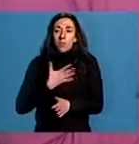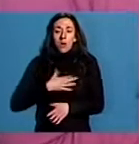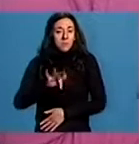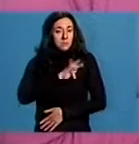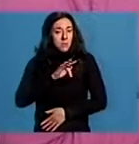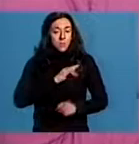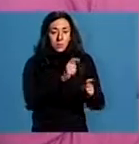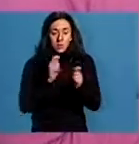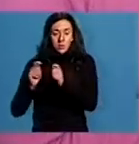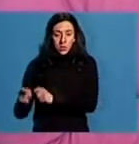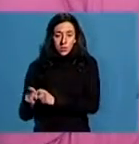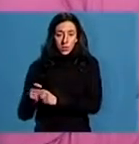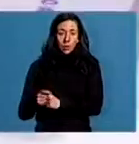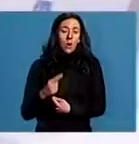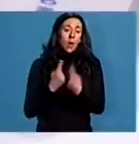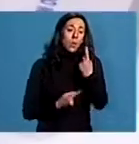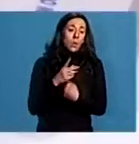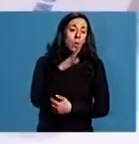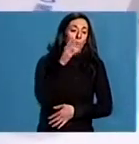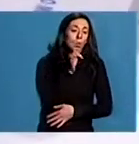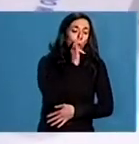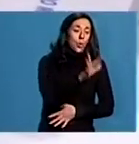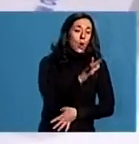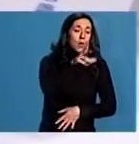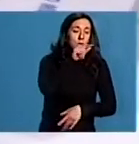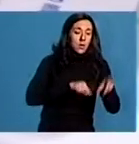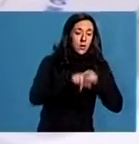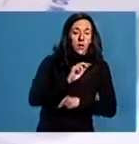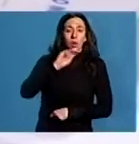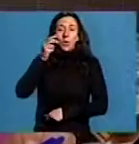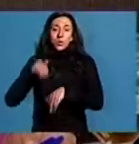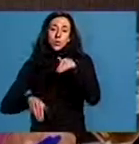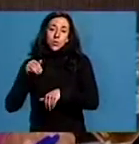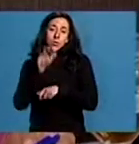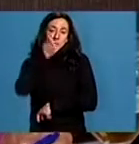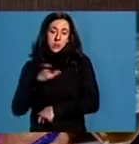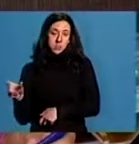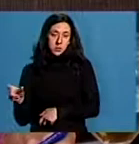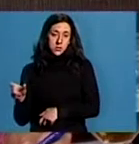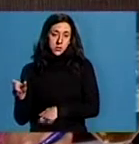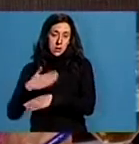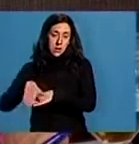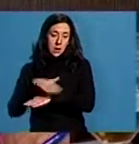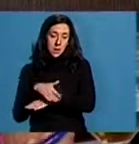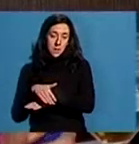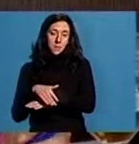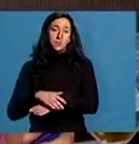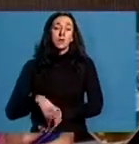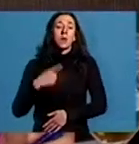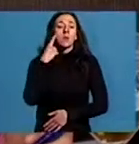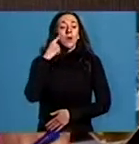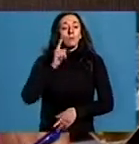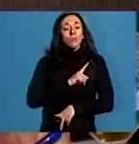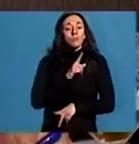remate das xornadas uns por decisión dun xurado e outros por votación popular. Xa a valoración da encuesta, le doi a